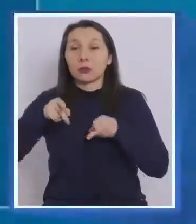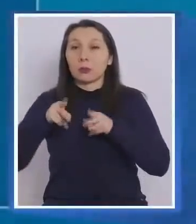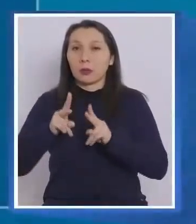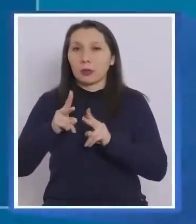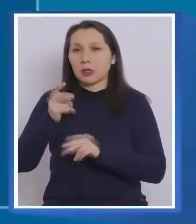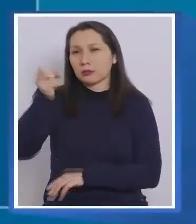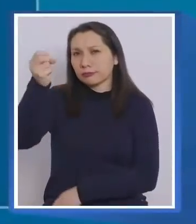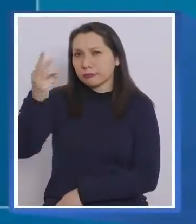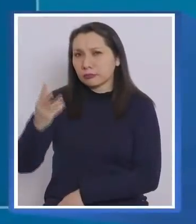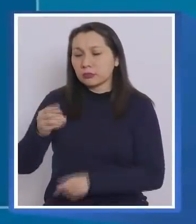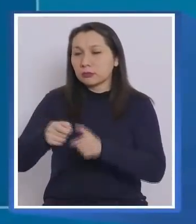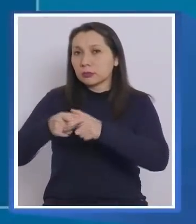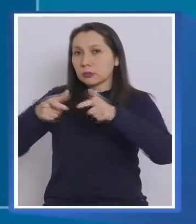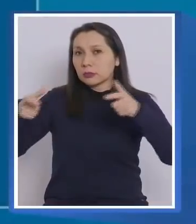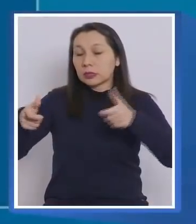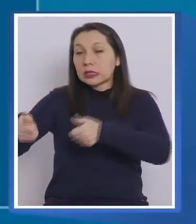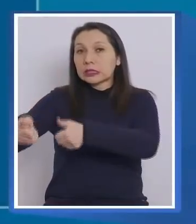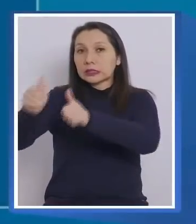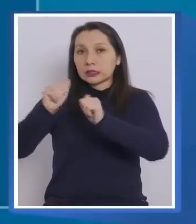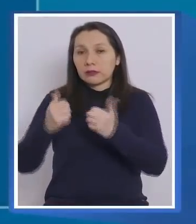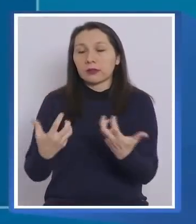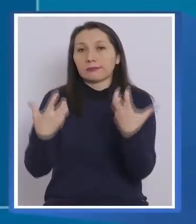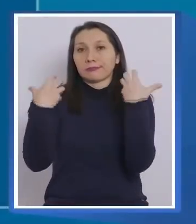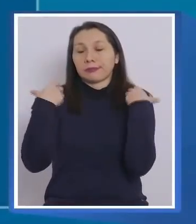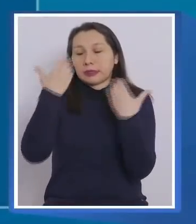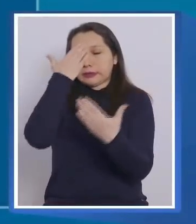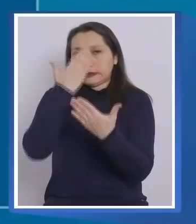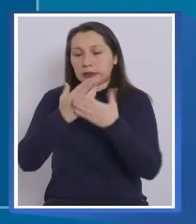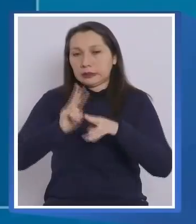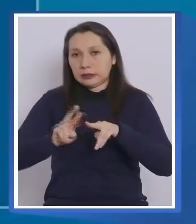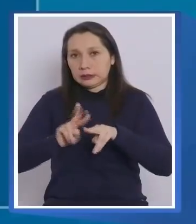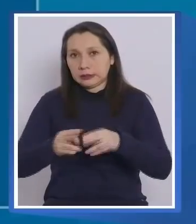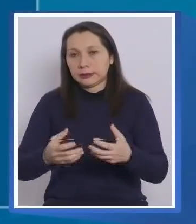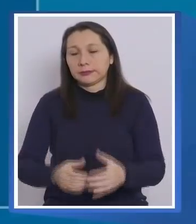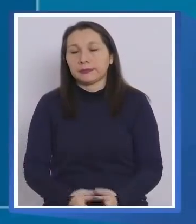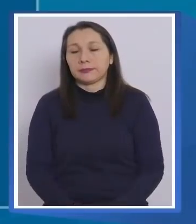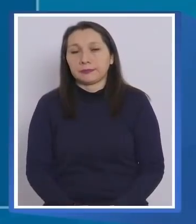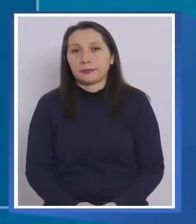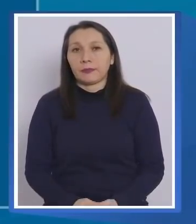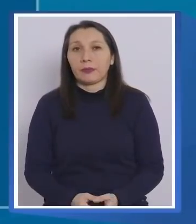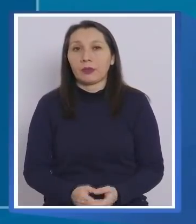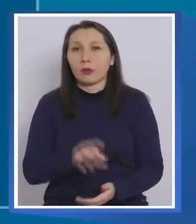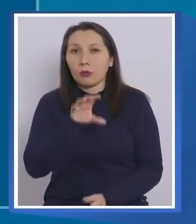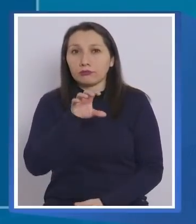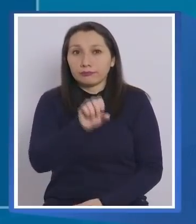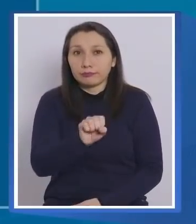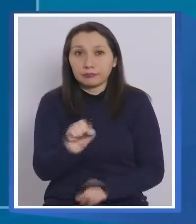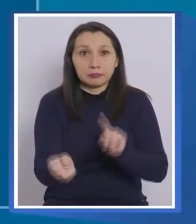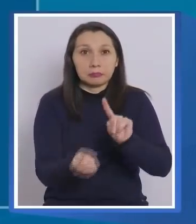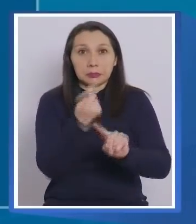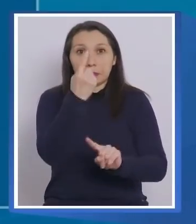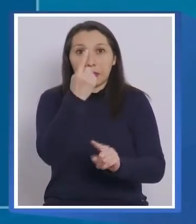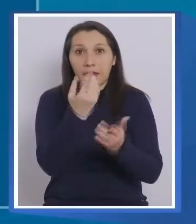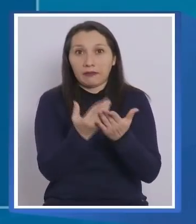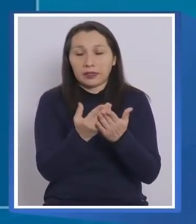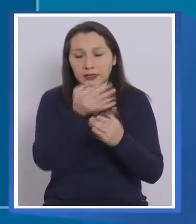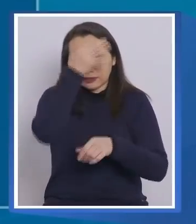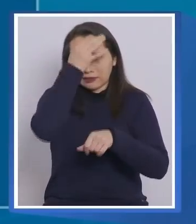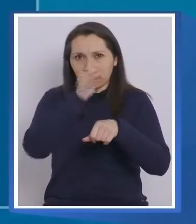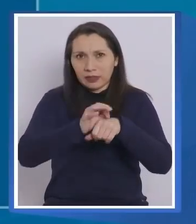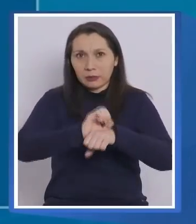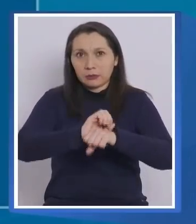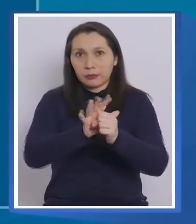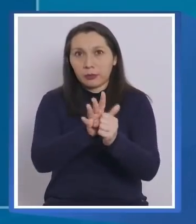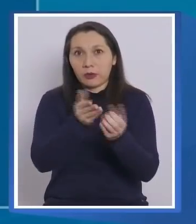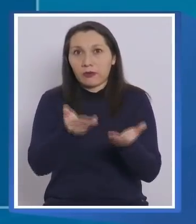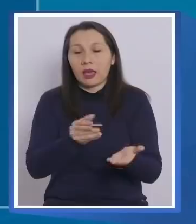cuantificar la magnitud del desafío que hemos debido enfrentar. Desde que se detectó el primer caso confirmado del coronavirus